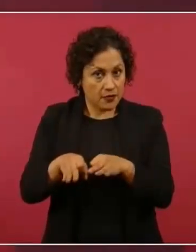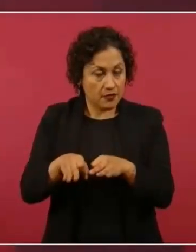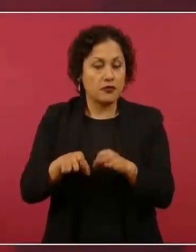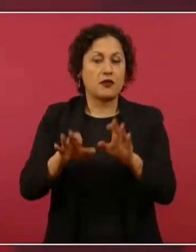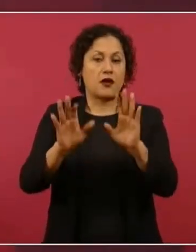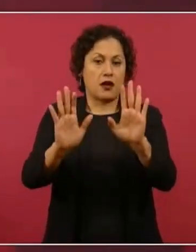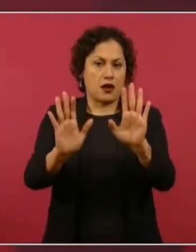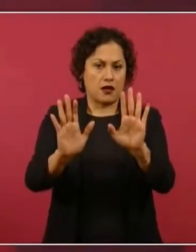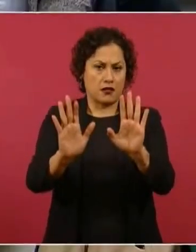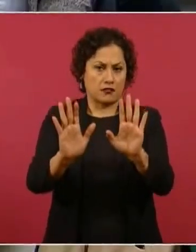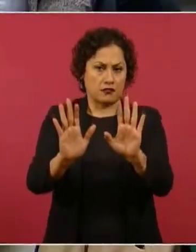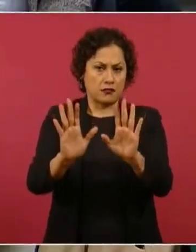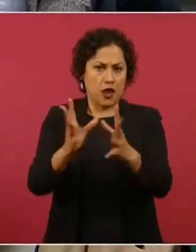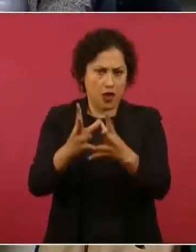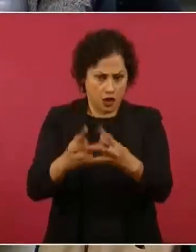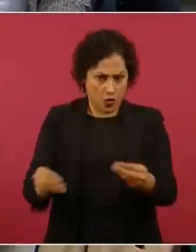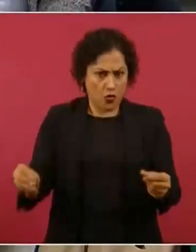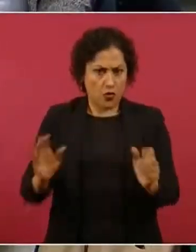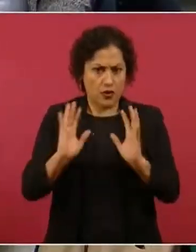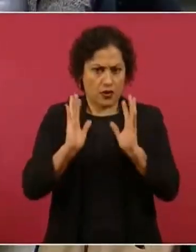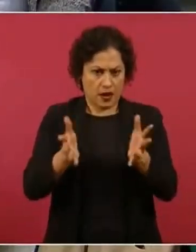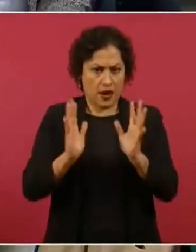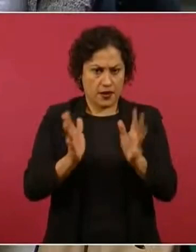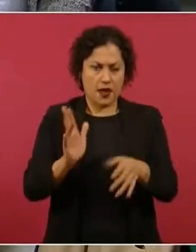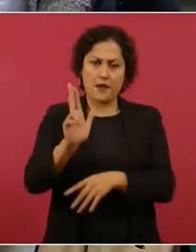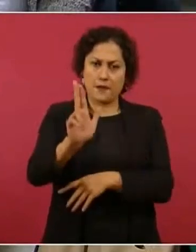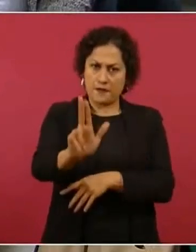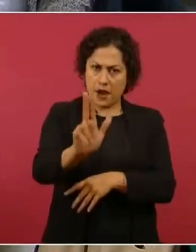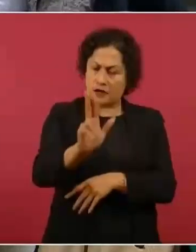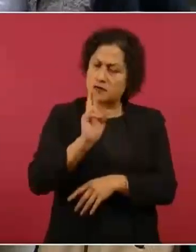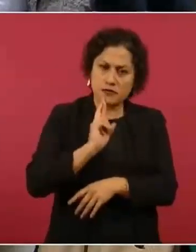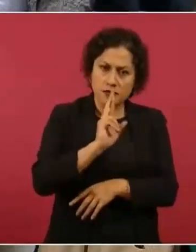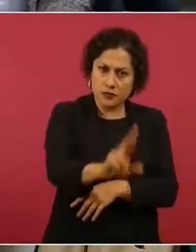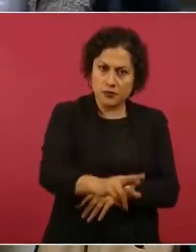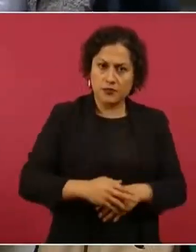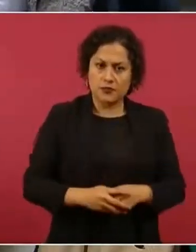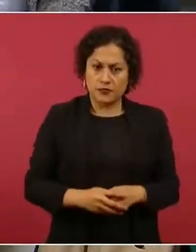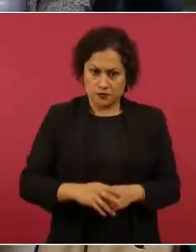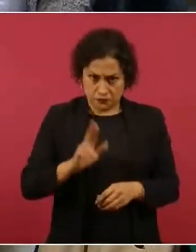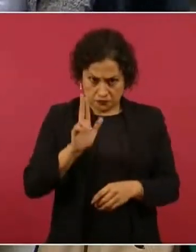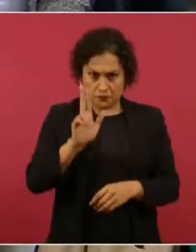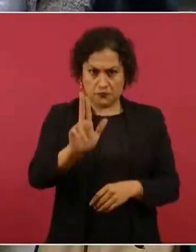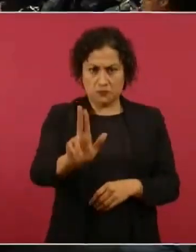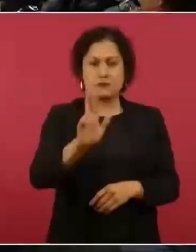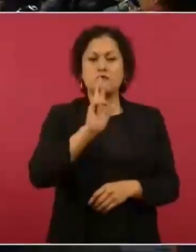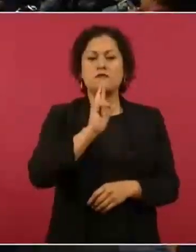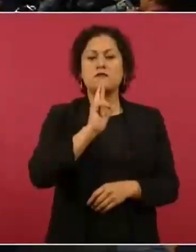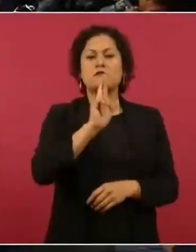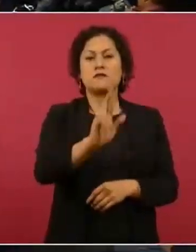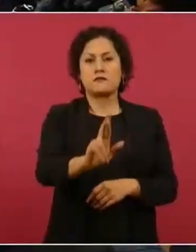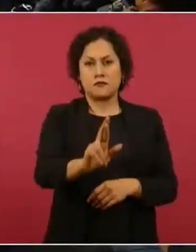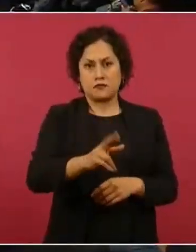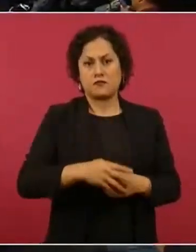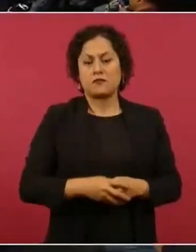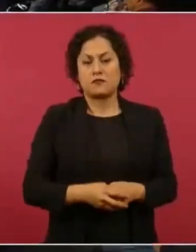ya se va a resolver. El martes se resuelve. El martes, si no